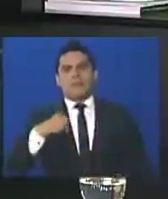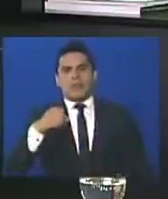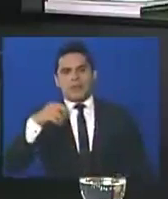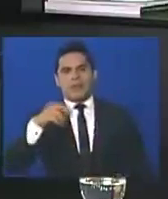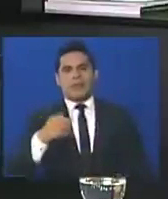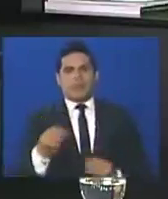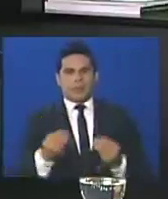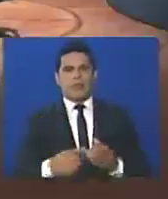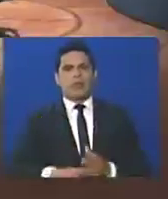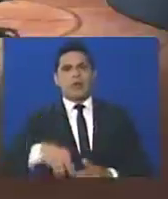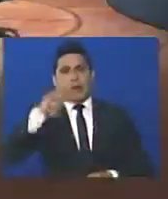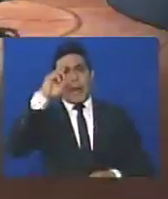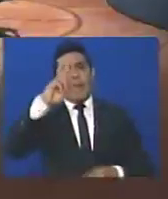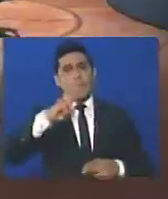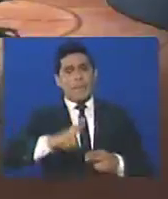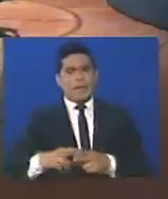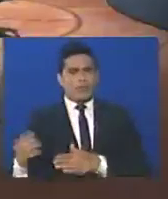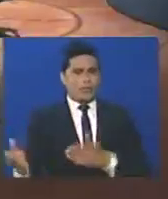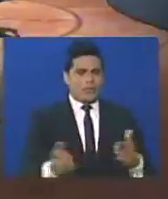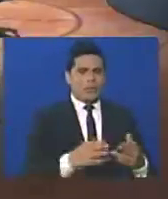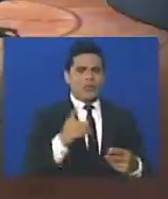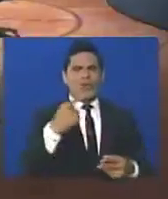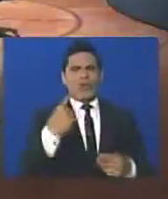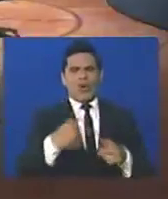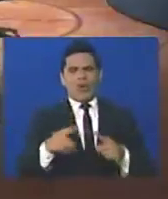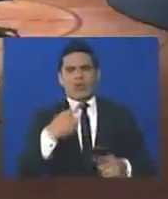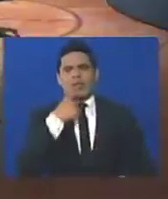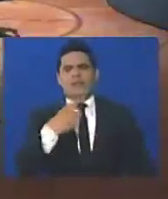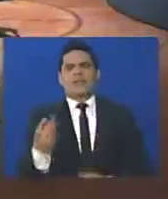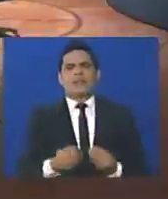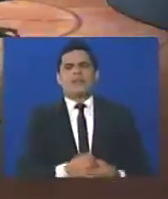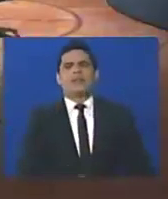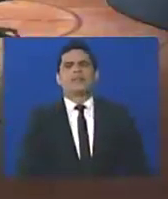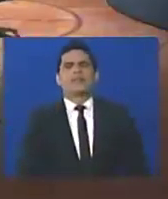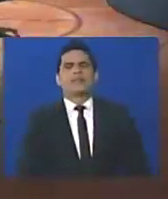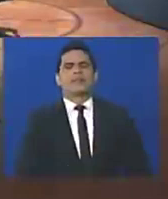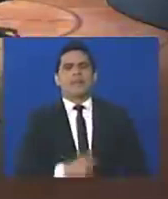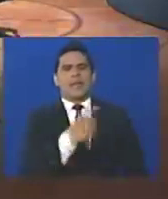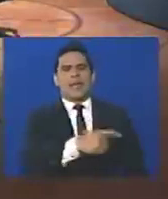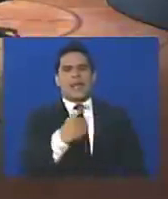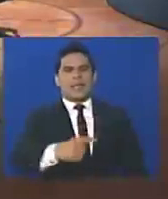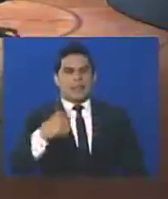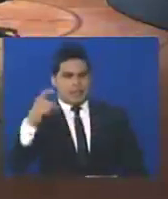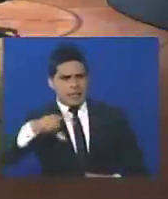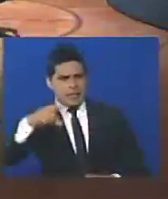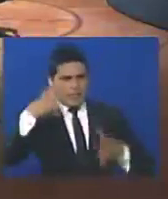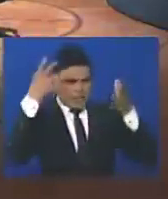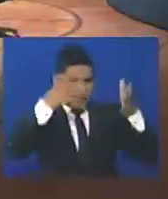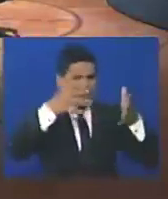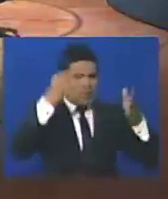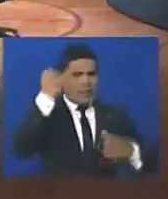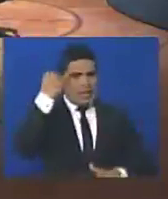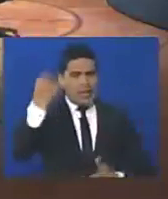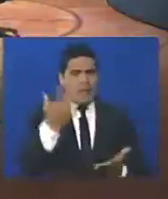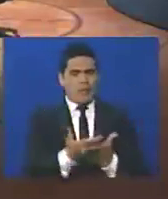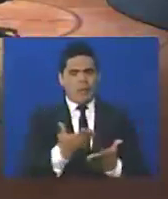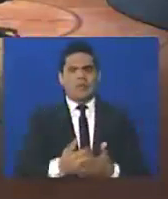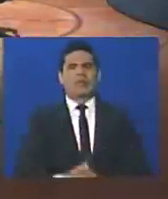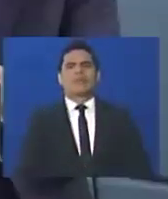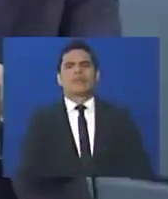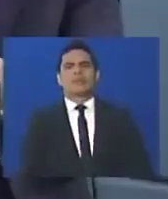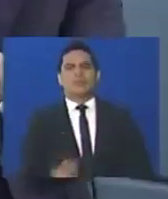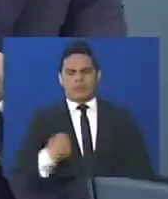esa es la primera propuesta de Claudio, síguenos diciendo entonces, porque la gente necesita asesoría, sugerencia, ideas, propuestas, y